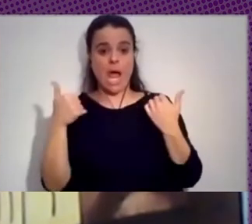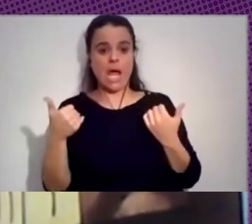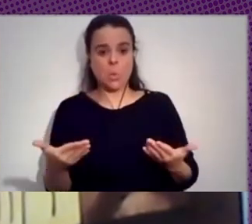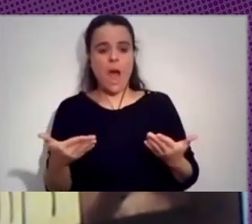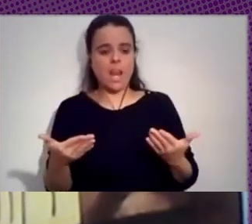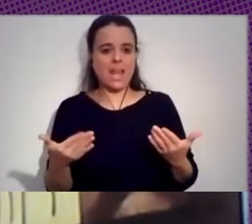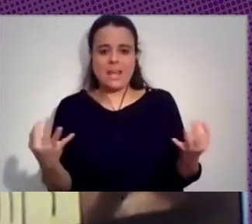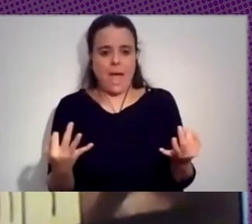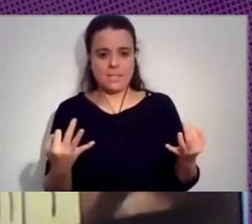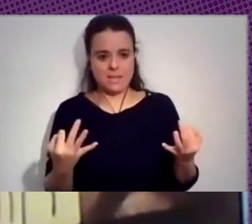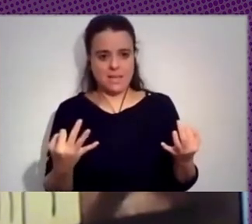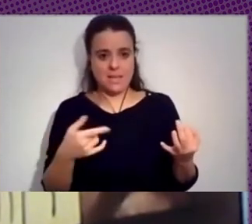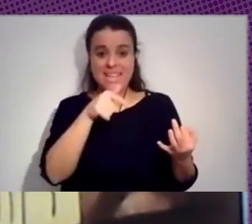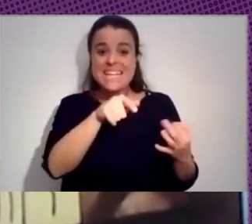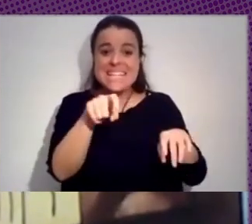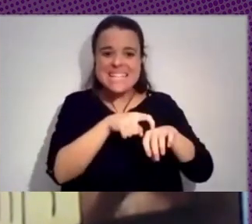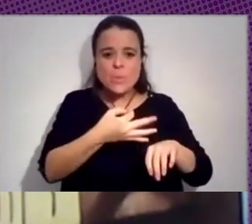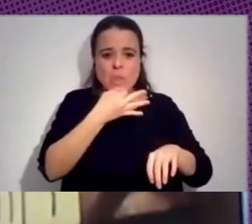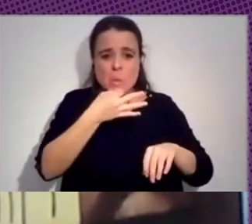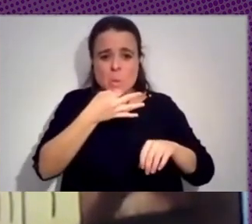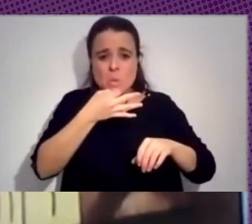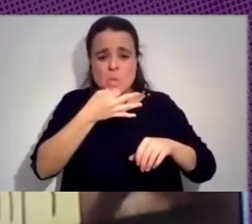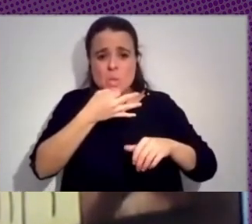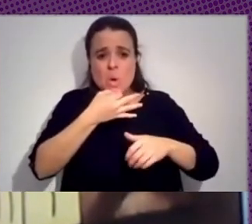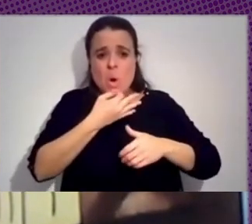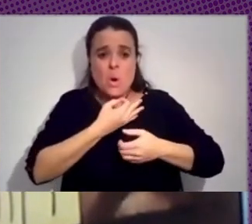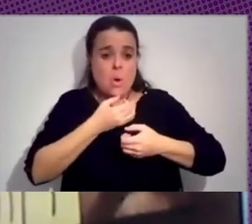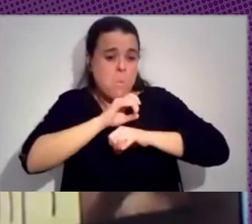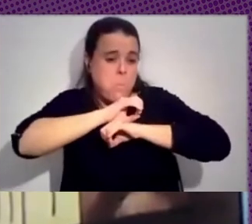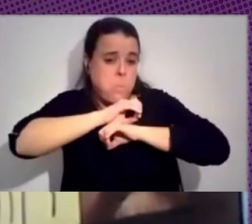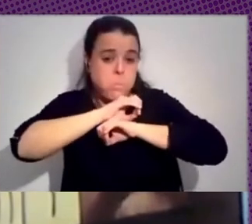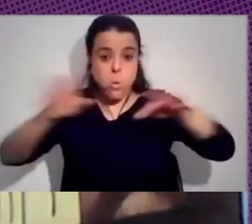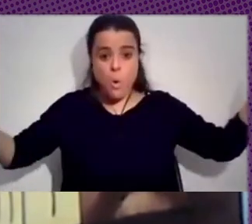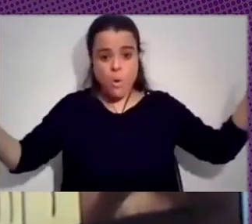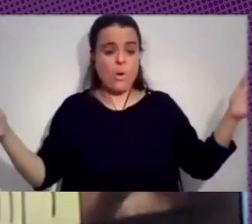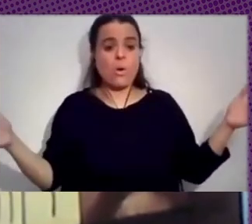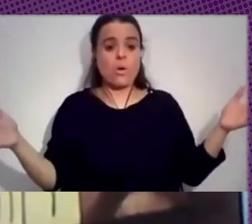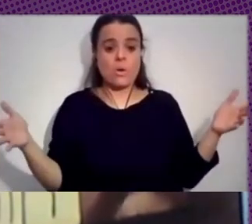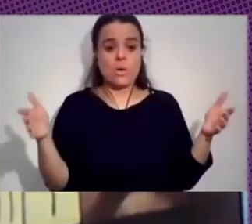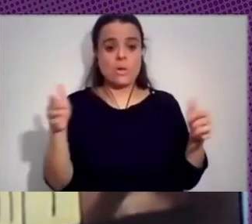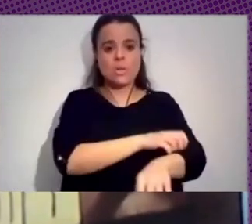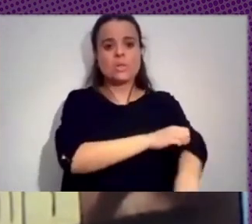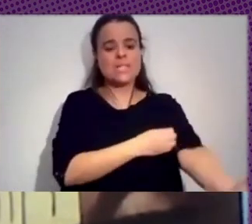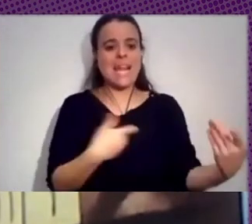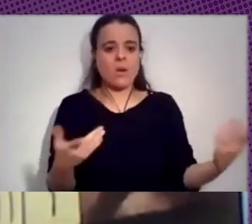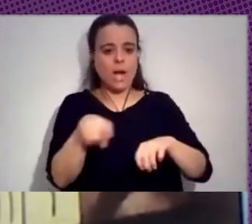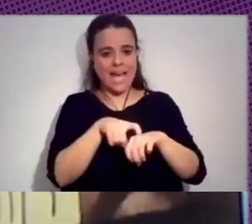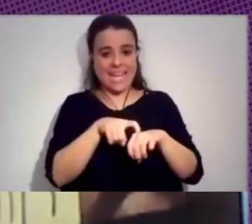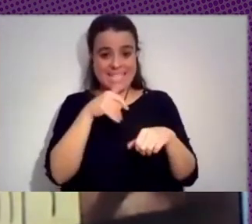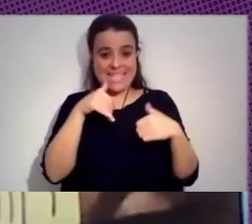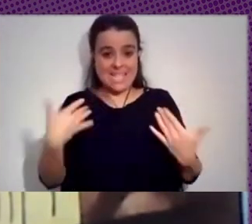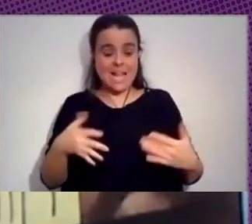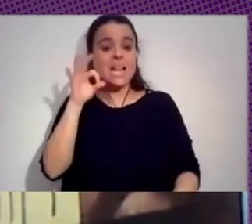brutal de estos discursos y ese es el punto que nos trae a cuáles son las características que tenemos hoy en este siglo